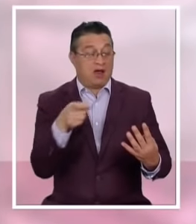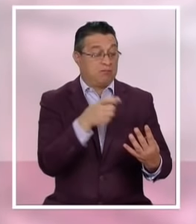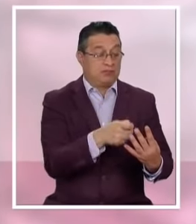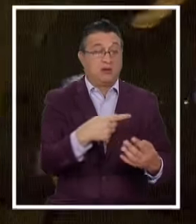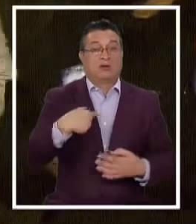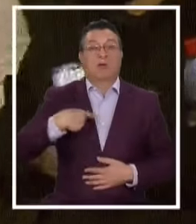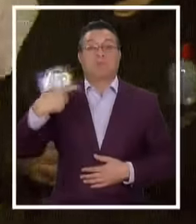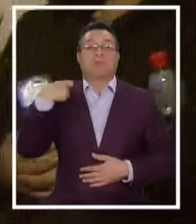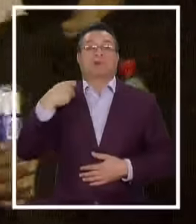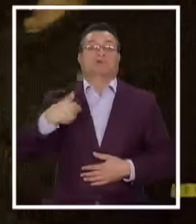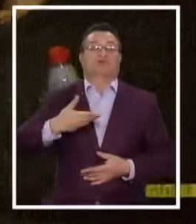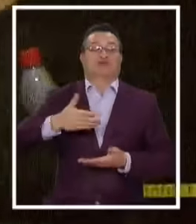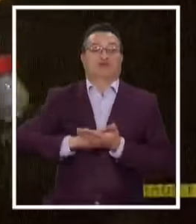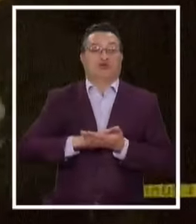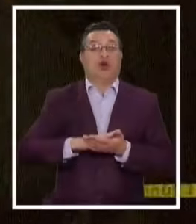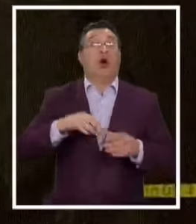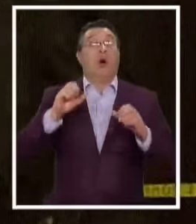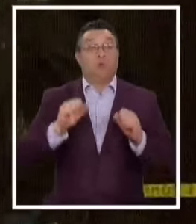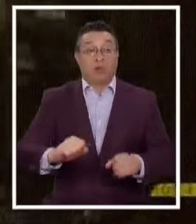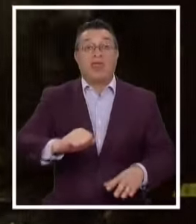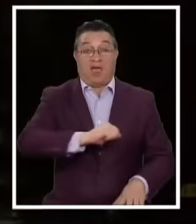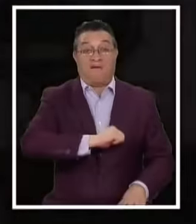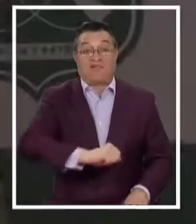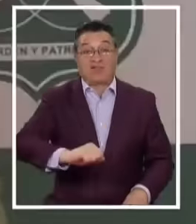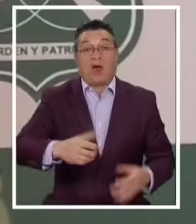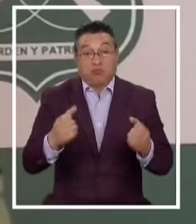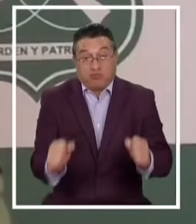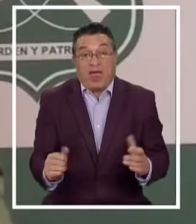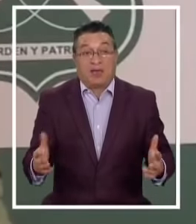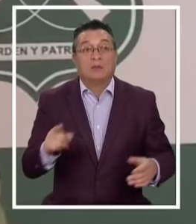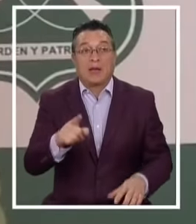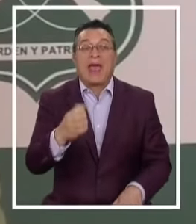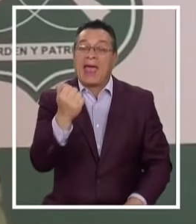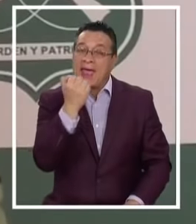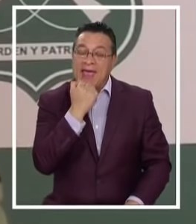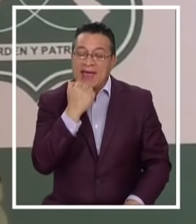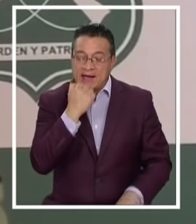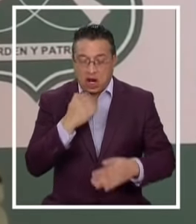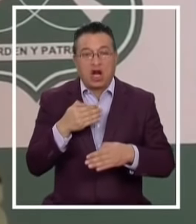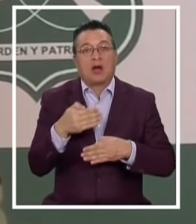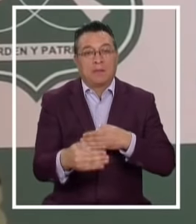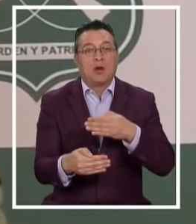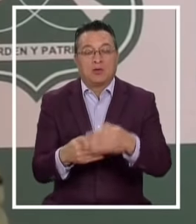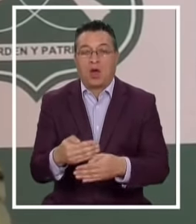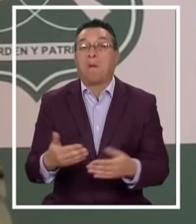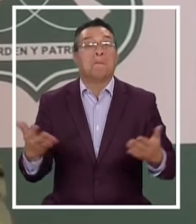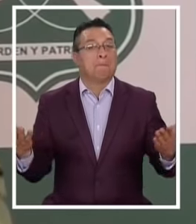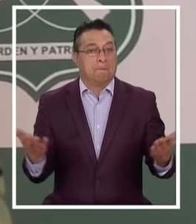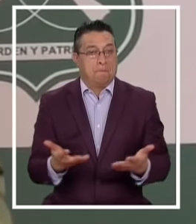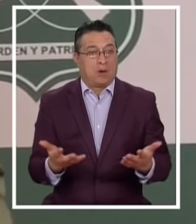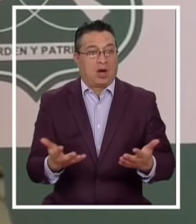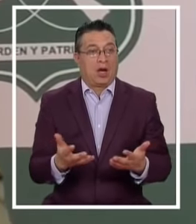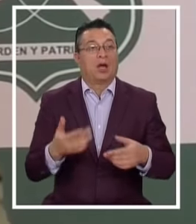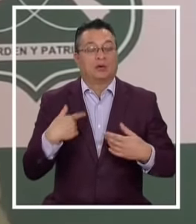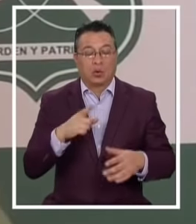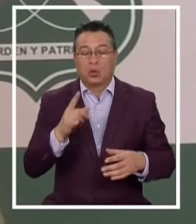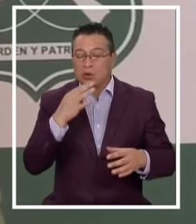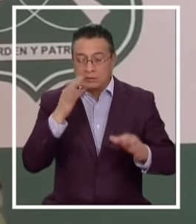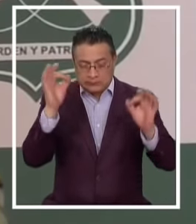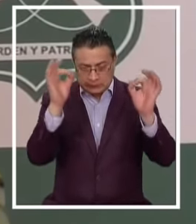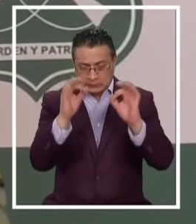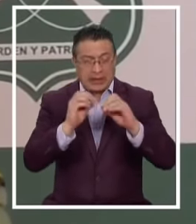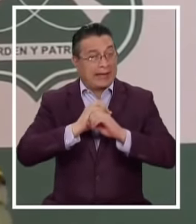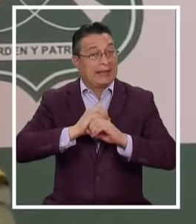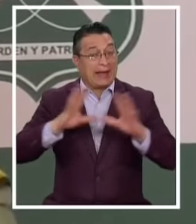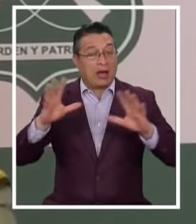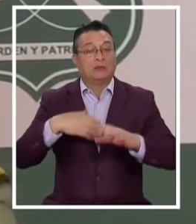Un crimen Que quizás Pudo haberse evitado Hubo errores Procedimentales Porque hubo imprecisiones En el